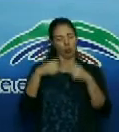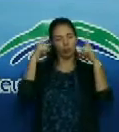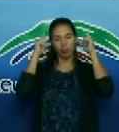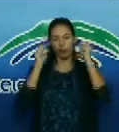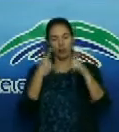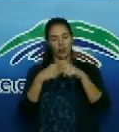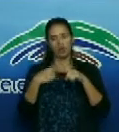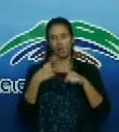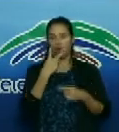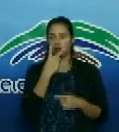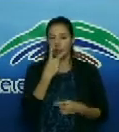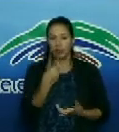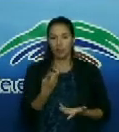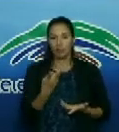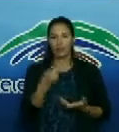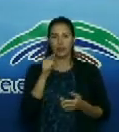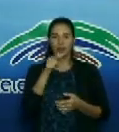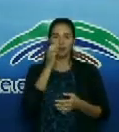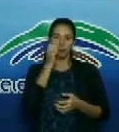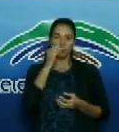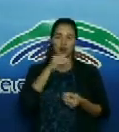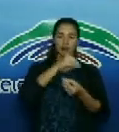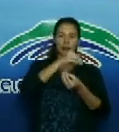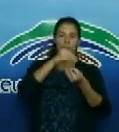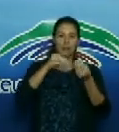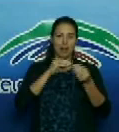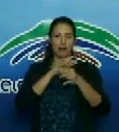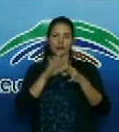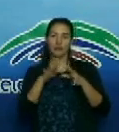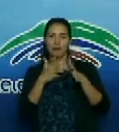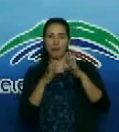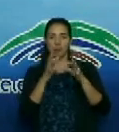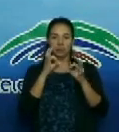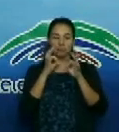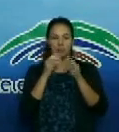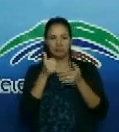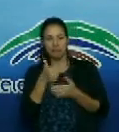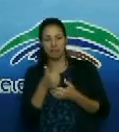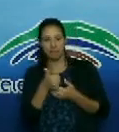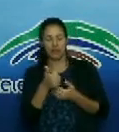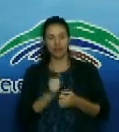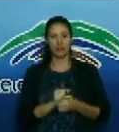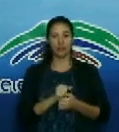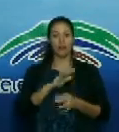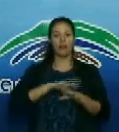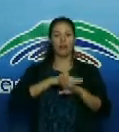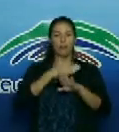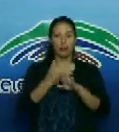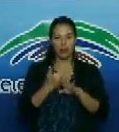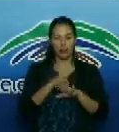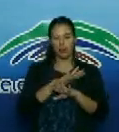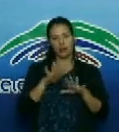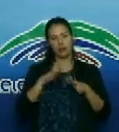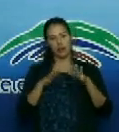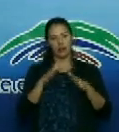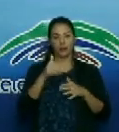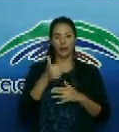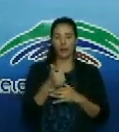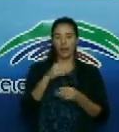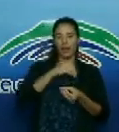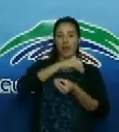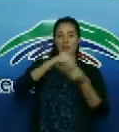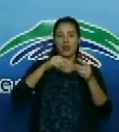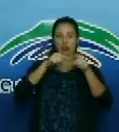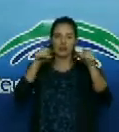llegaba ya a estar en un reporte de cuidado y cuando iba a ser trasladado a una sala abierta, el paciente no daba muestras de